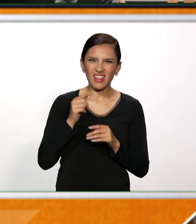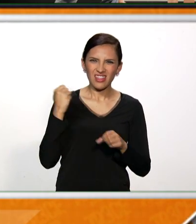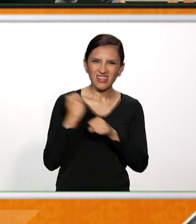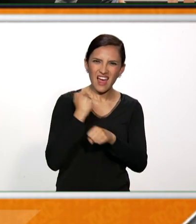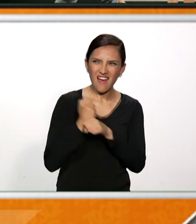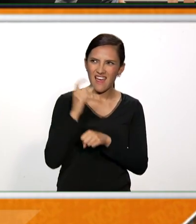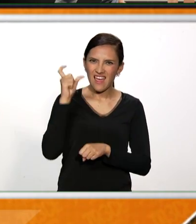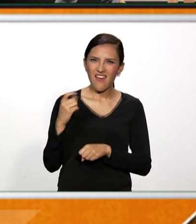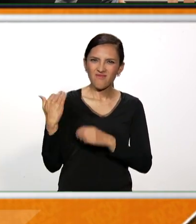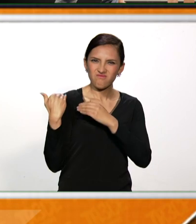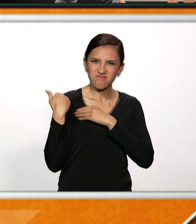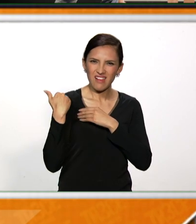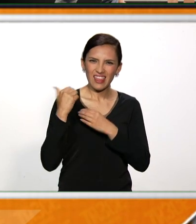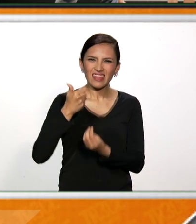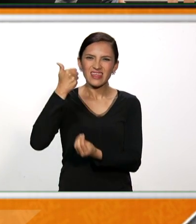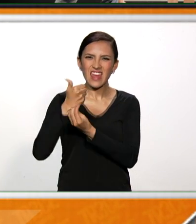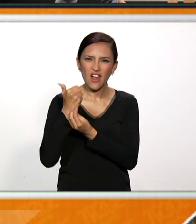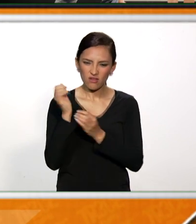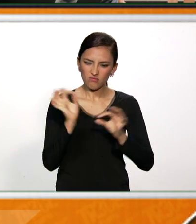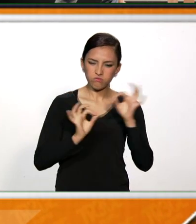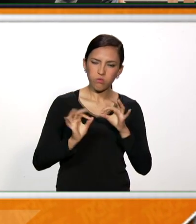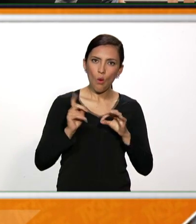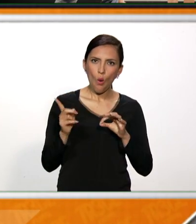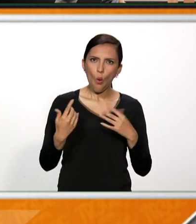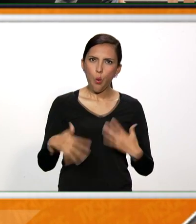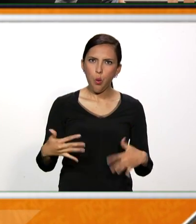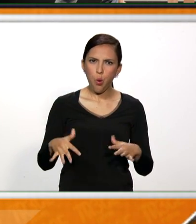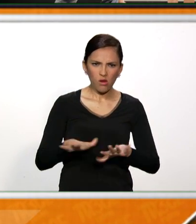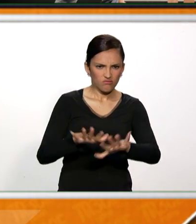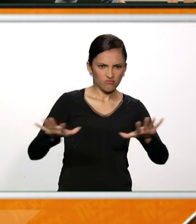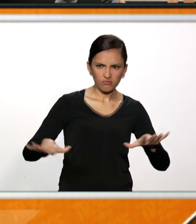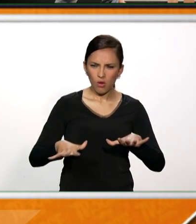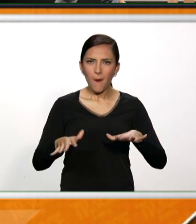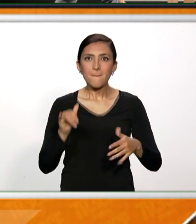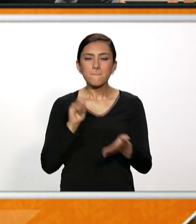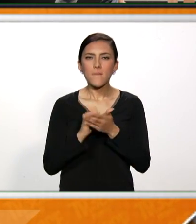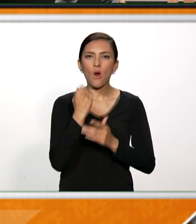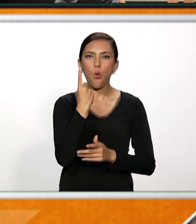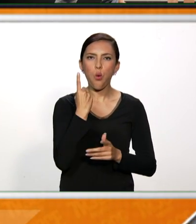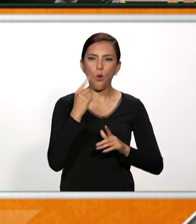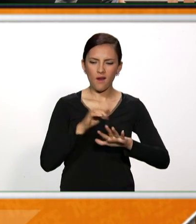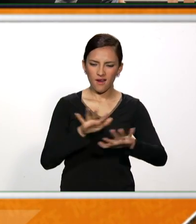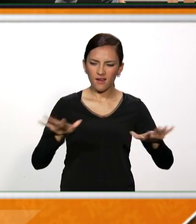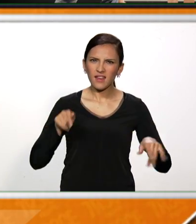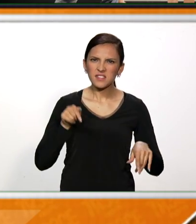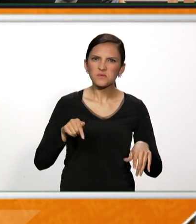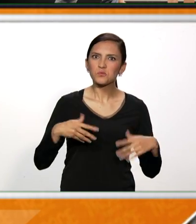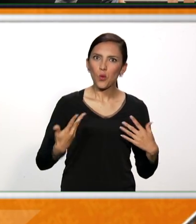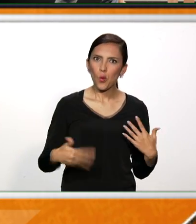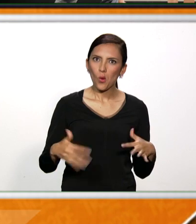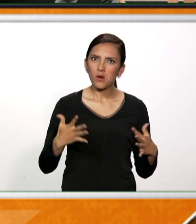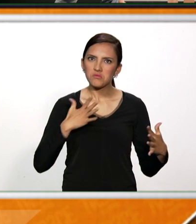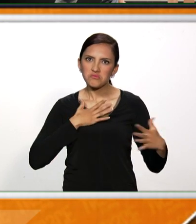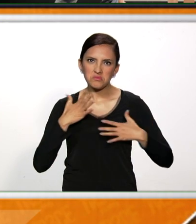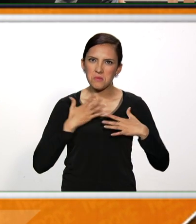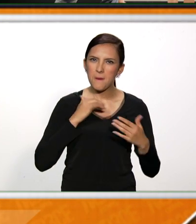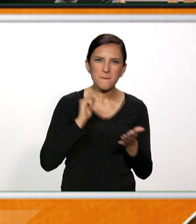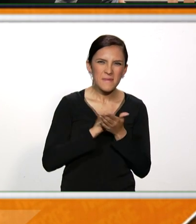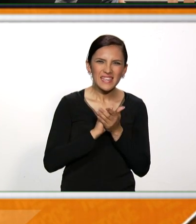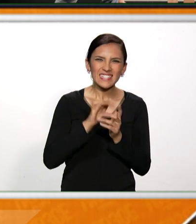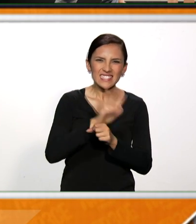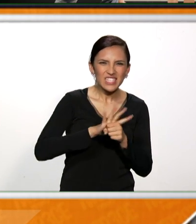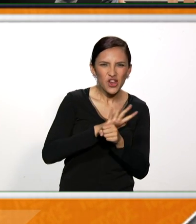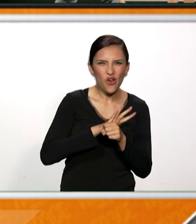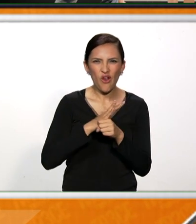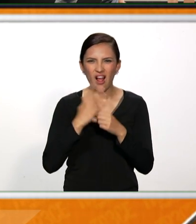el director es sencillamente brillante, como en un solo espacio logra hacer confluir todas